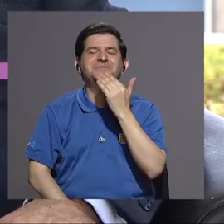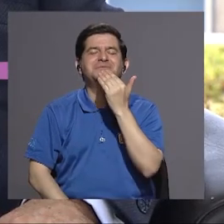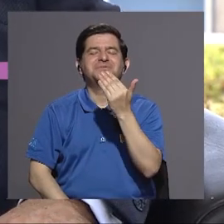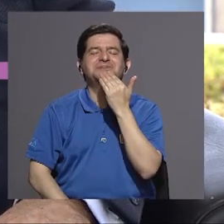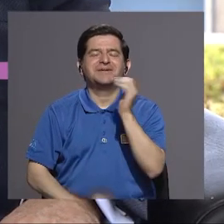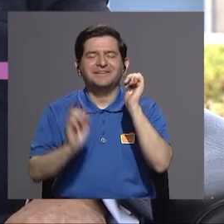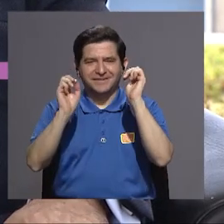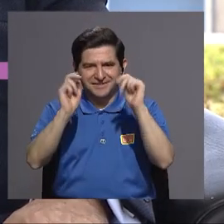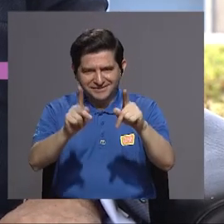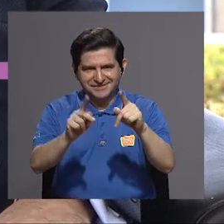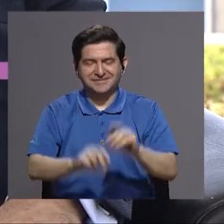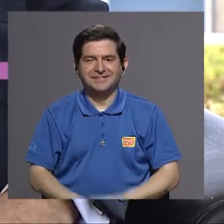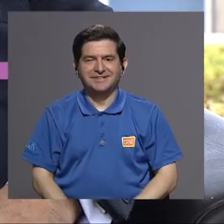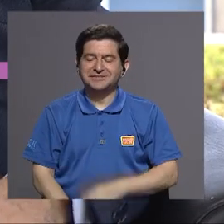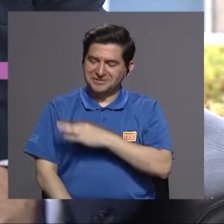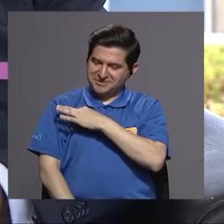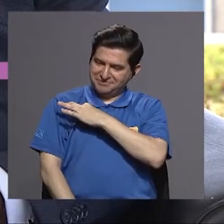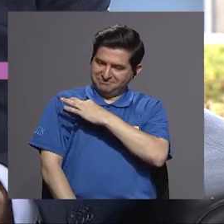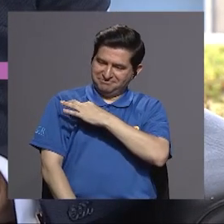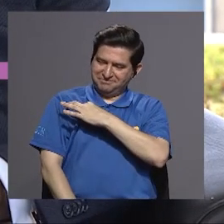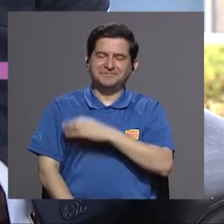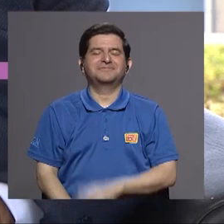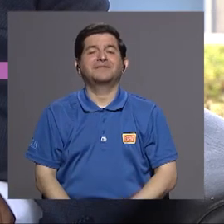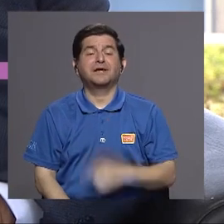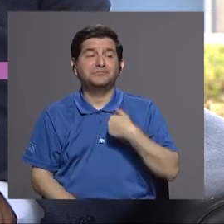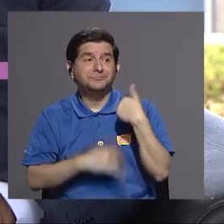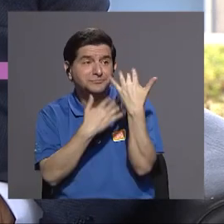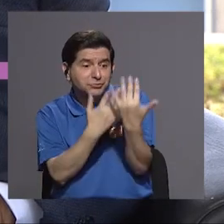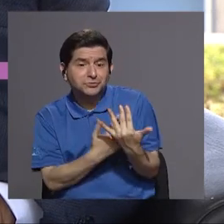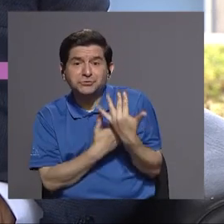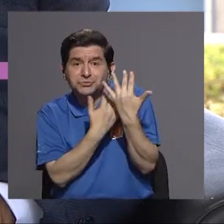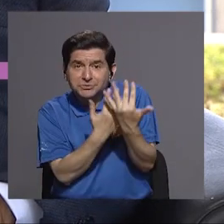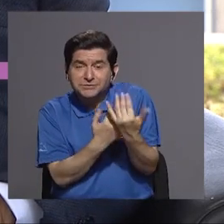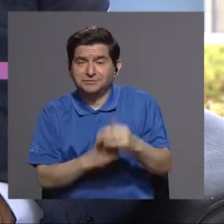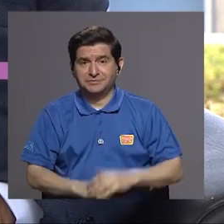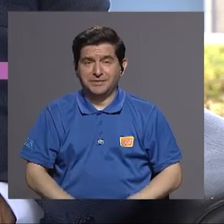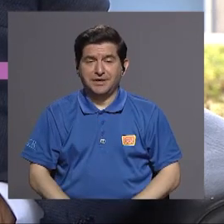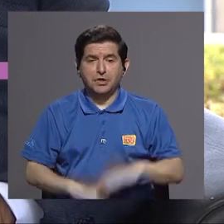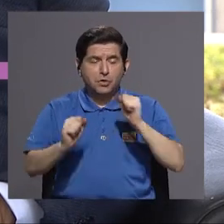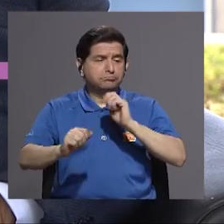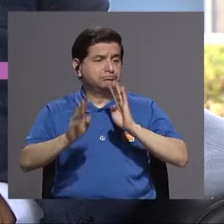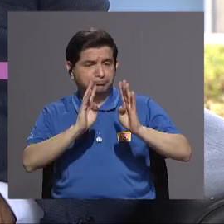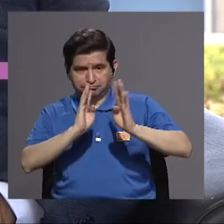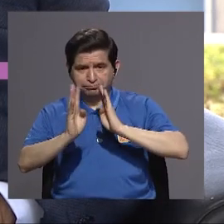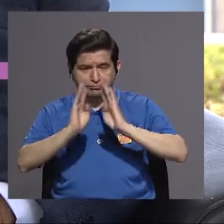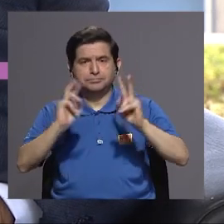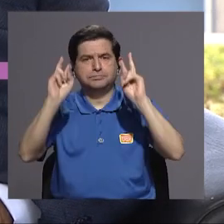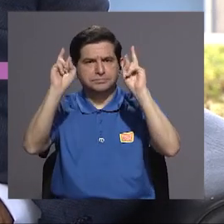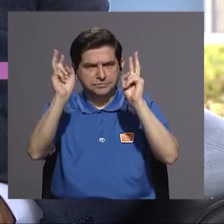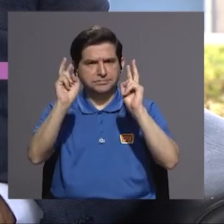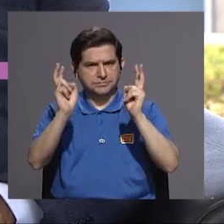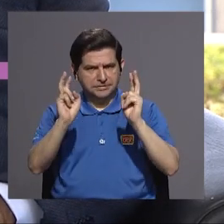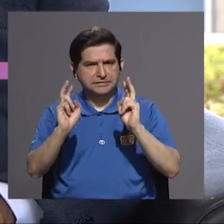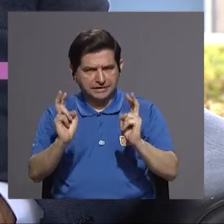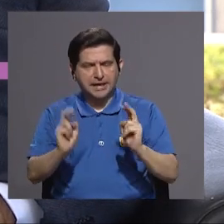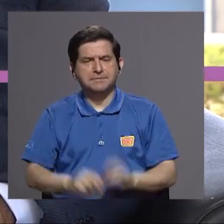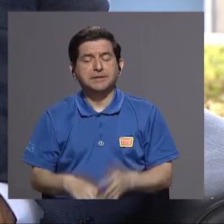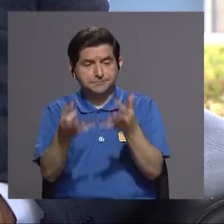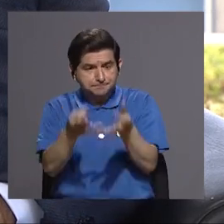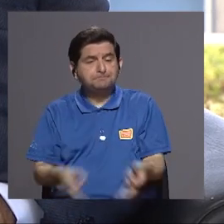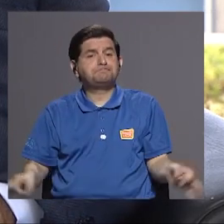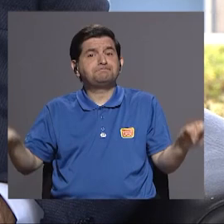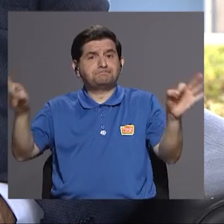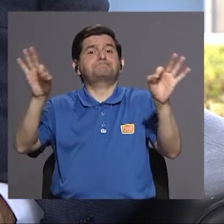gracias por la oportunidad y esta invitación y esperamos poder conversar verdad de temas que son